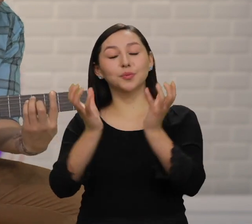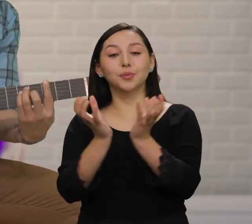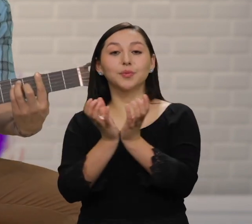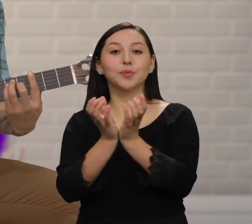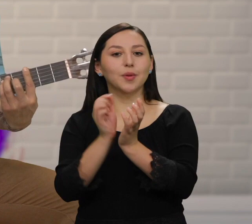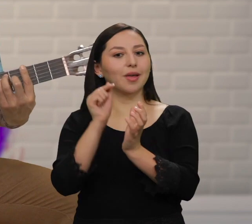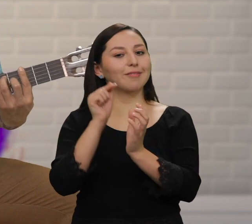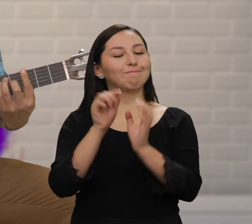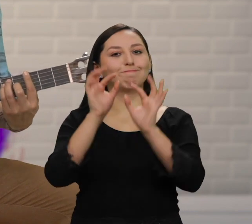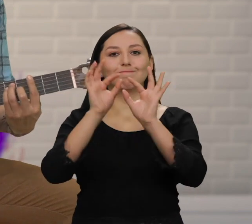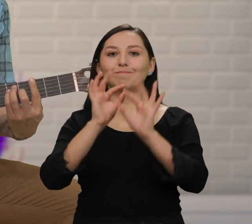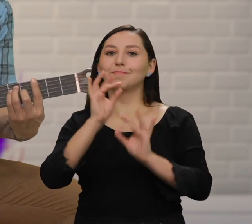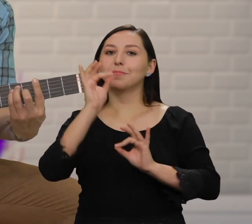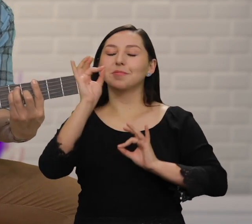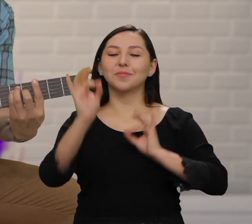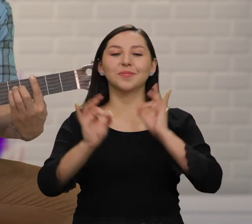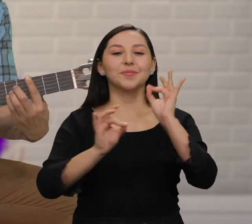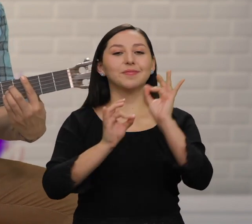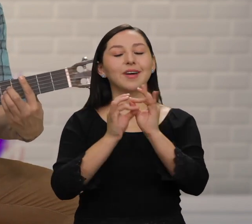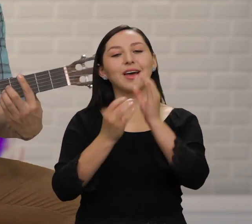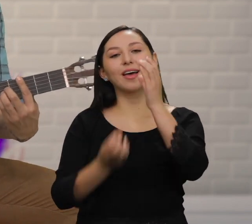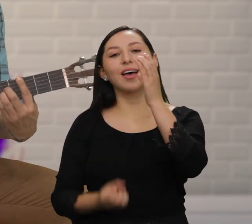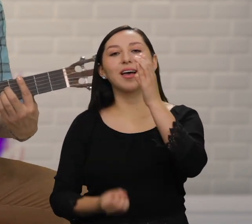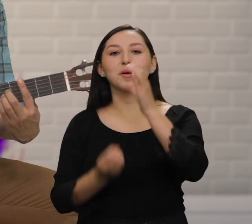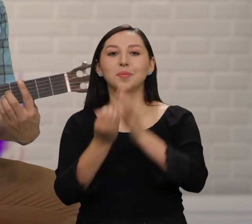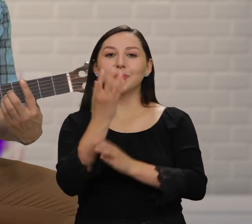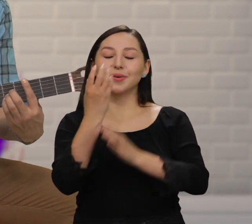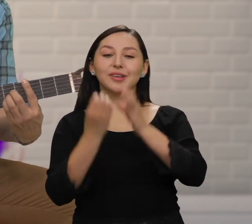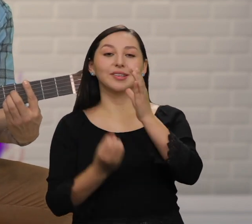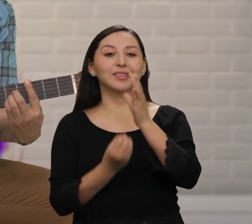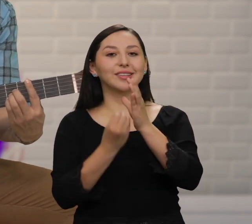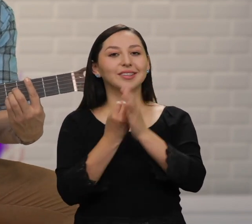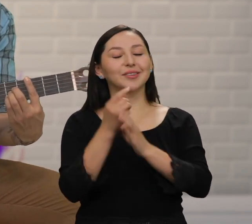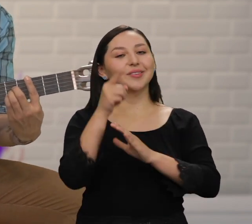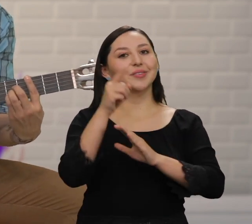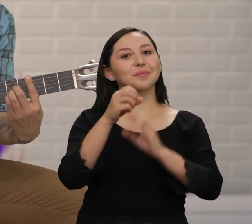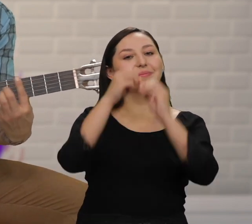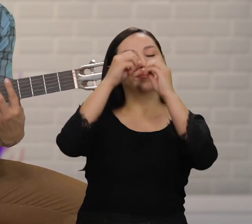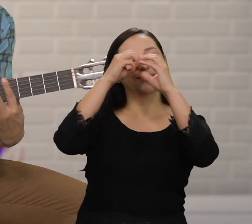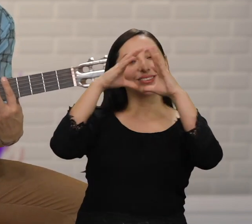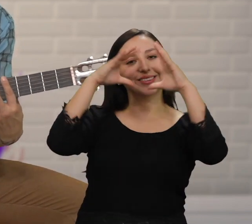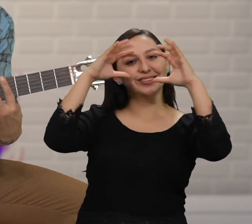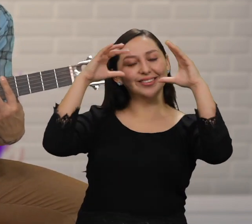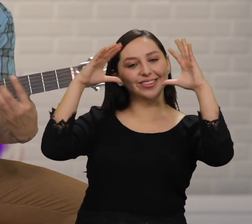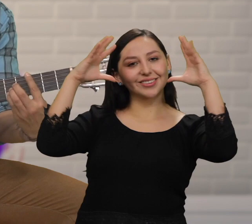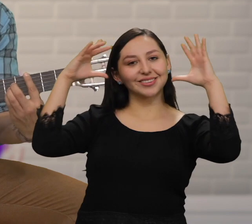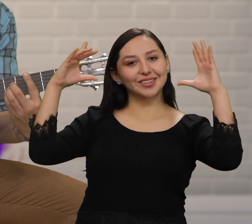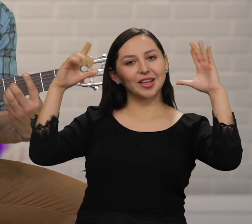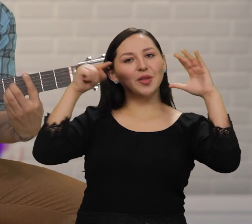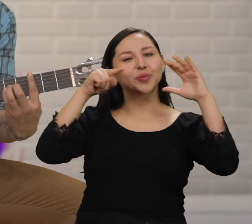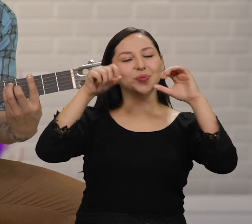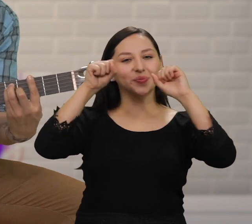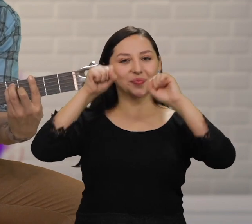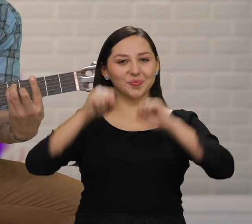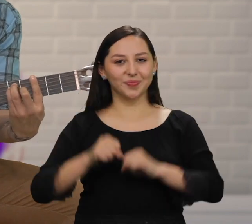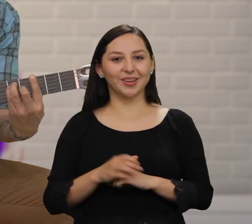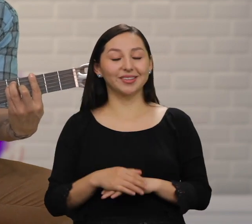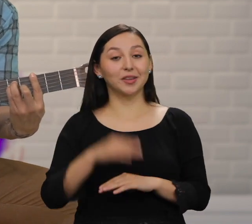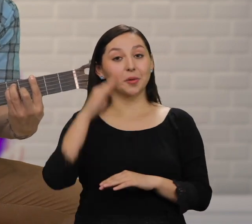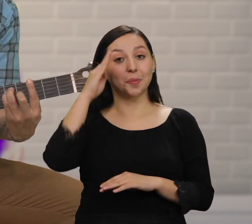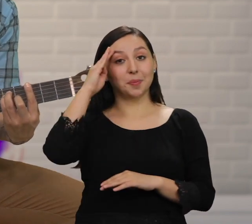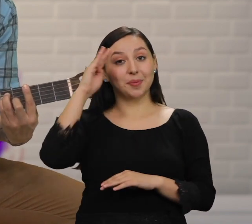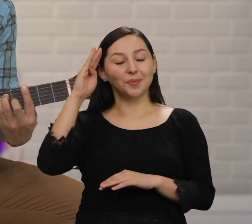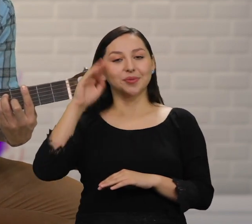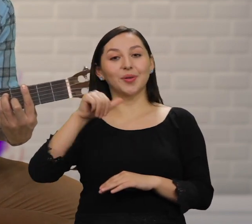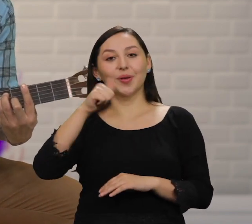El mundo es un lugar perfecto para crear Usa tu imaginación